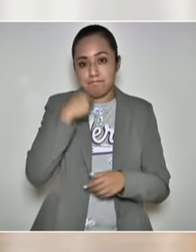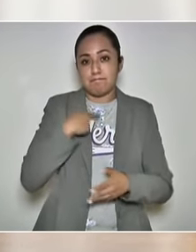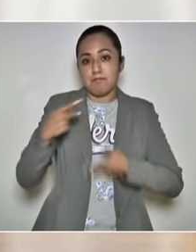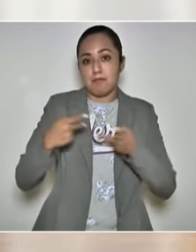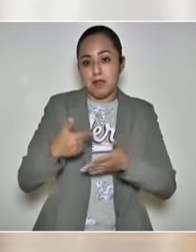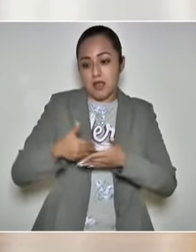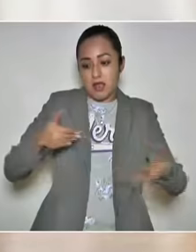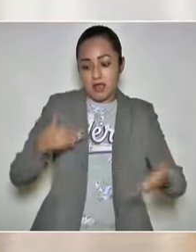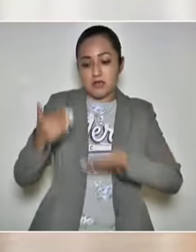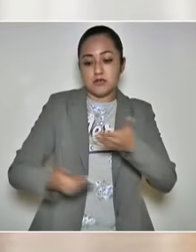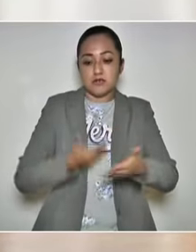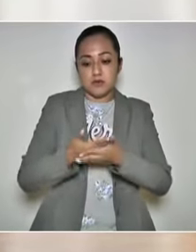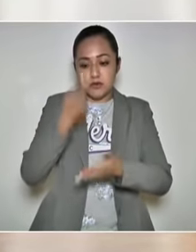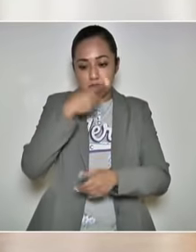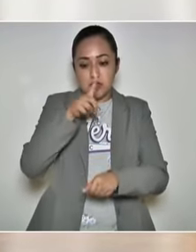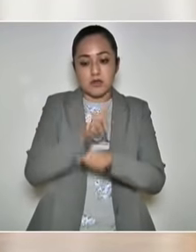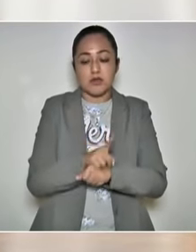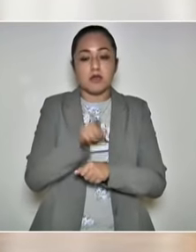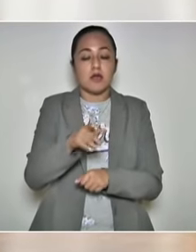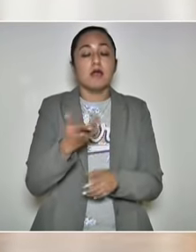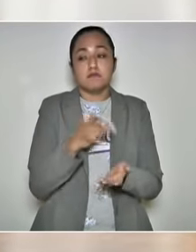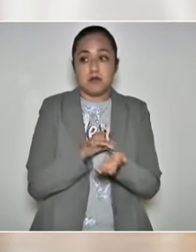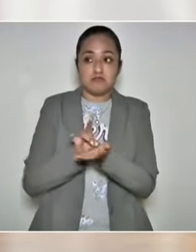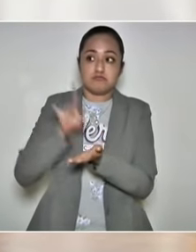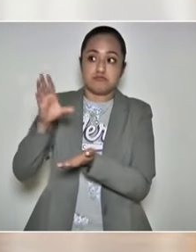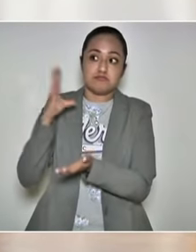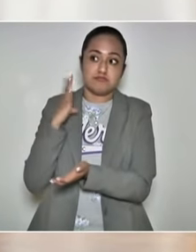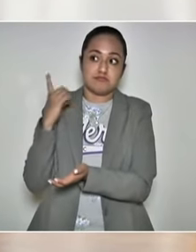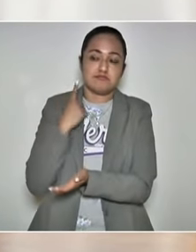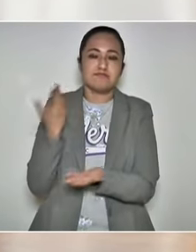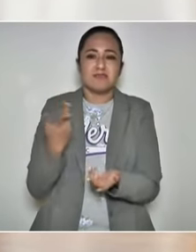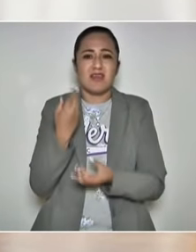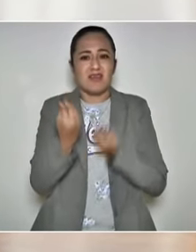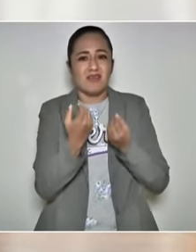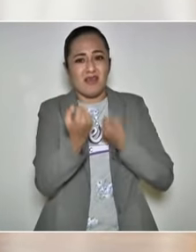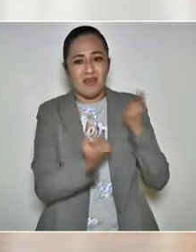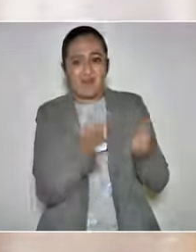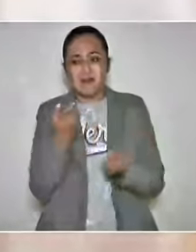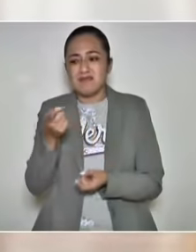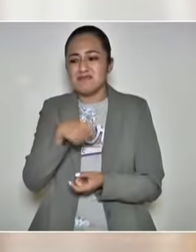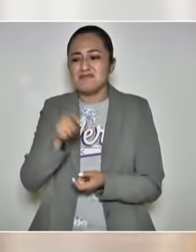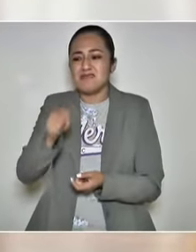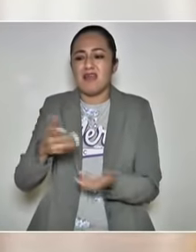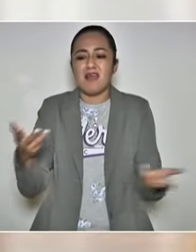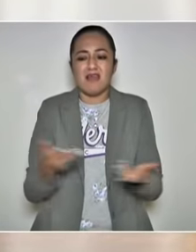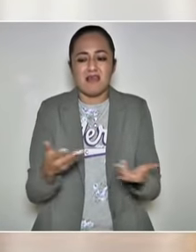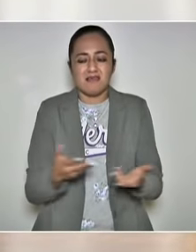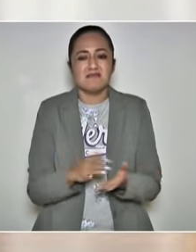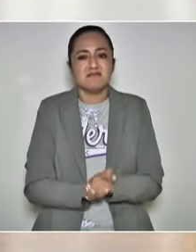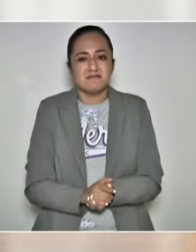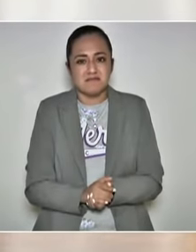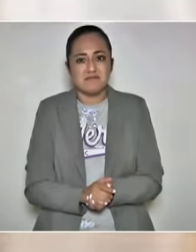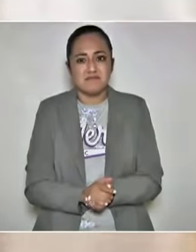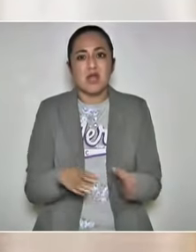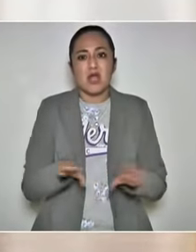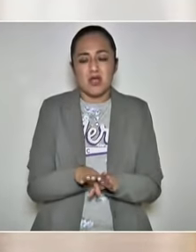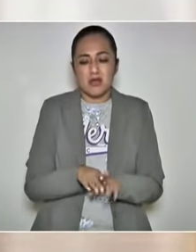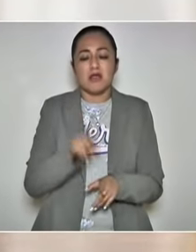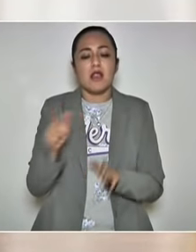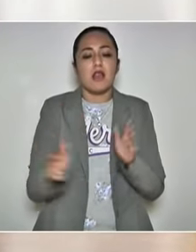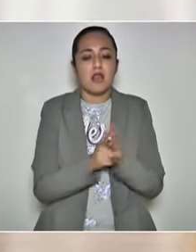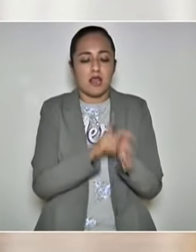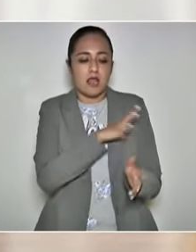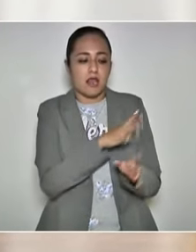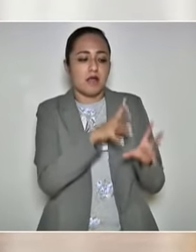una propuesta para enviarla al Congreso, porque muchos legisladores lo que hacen en la ley particular es reproducir la ley